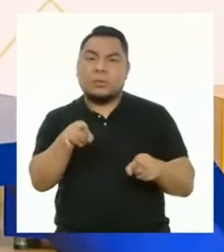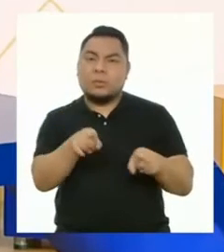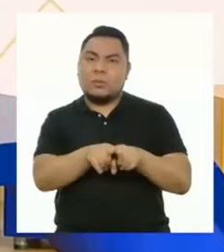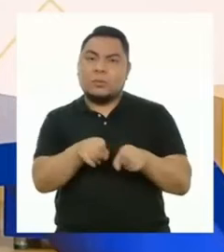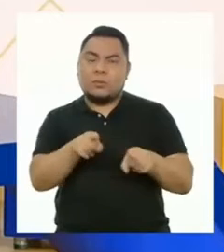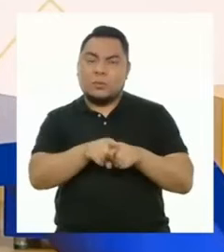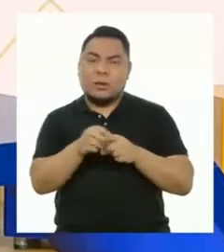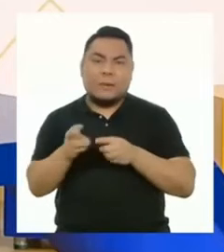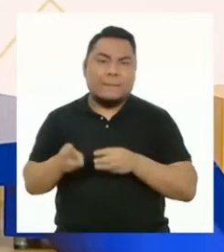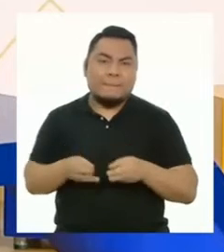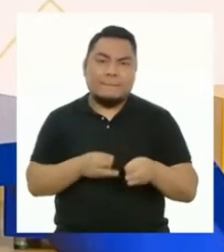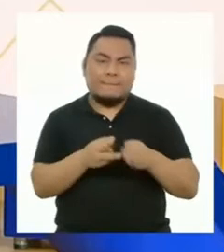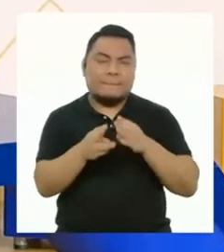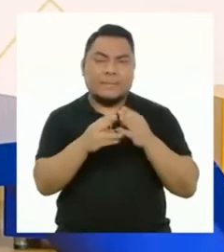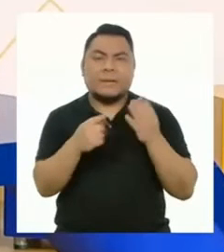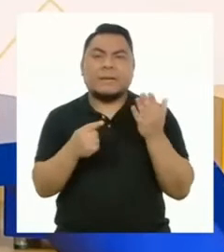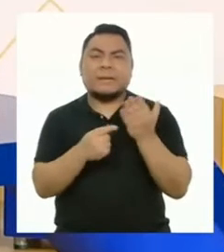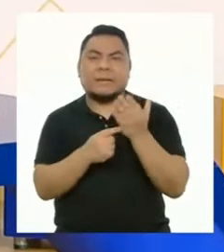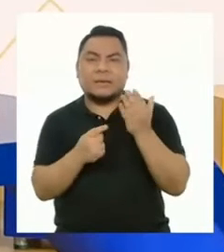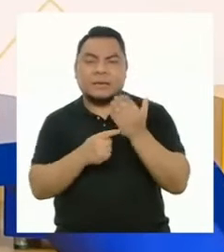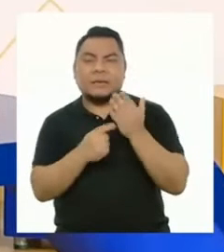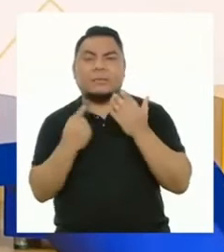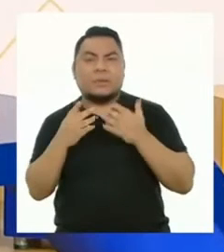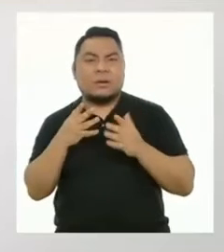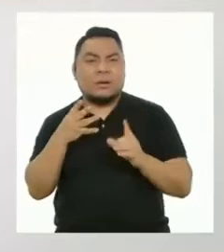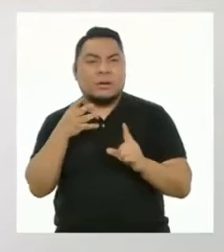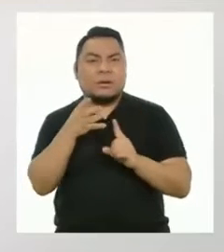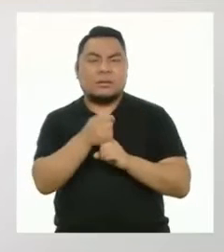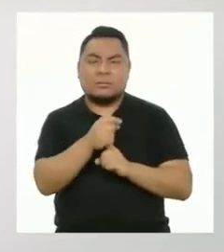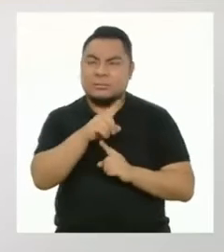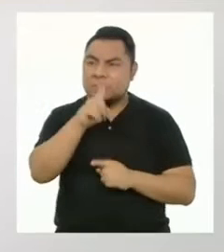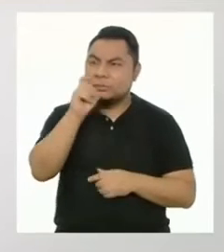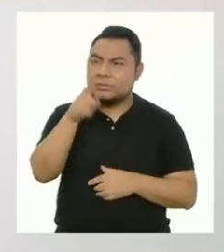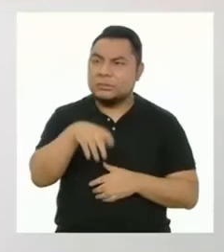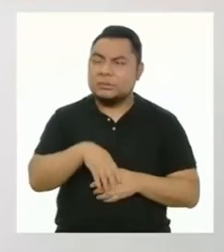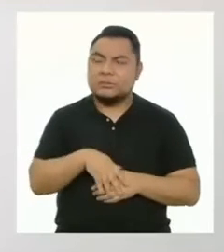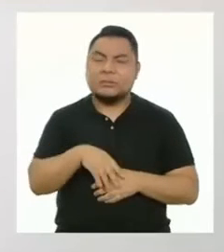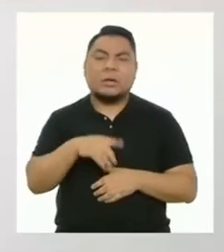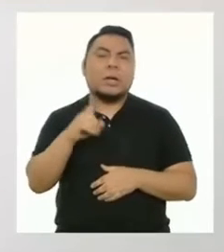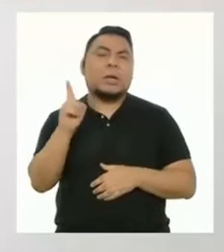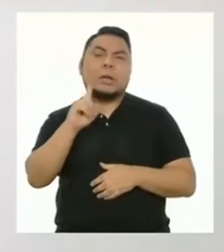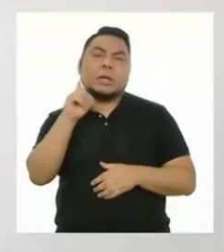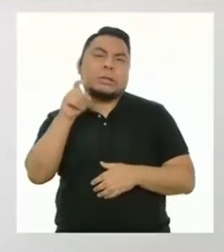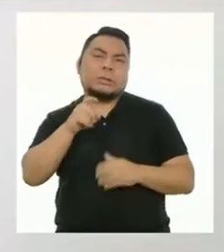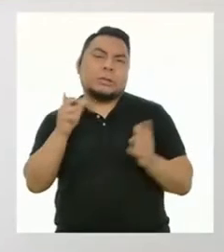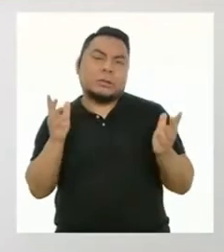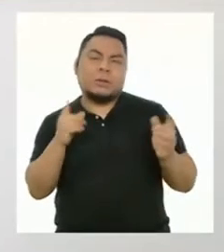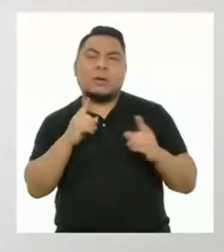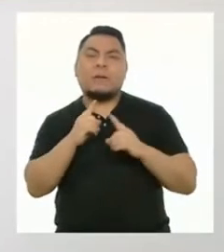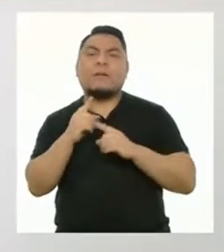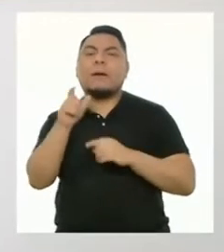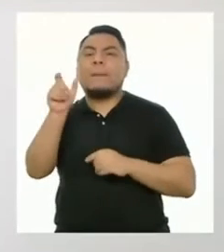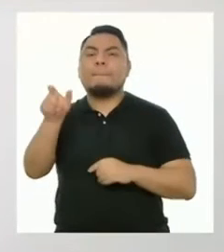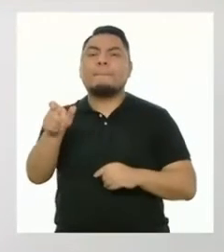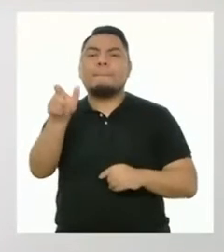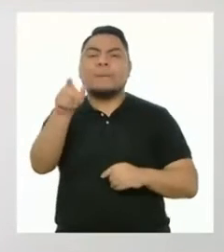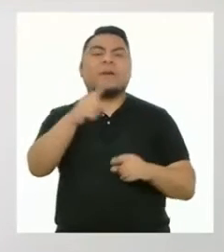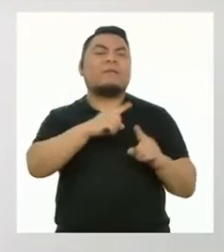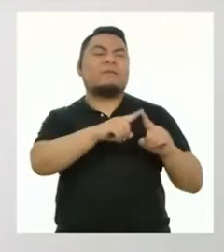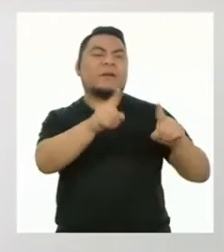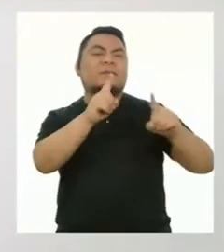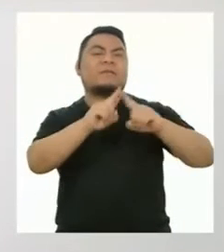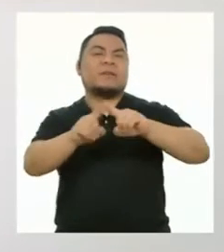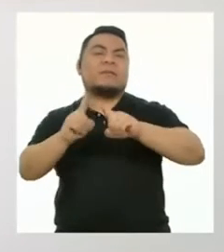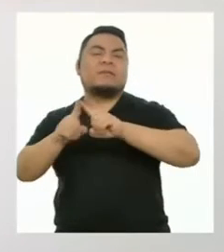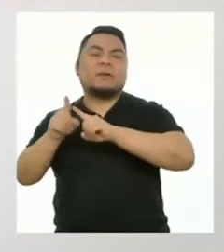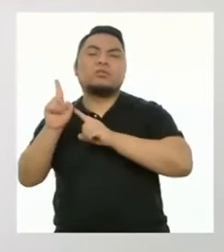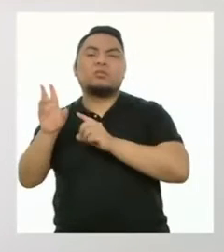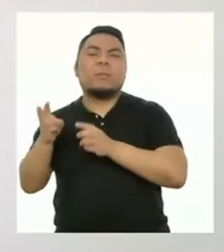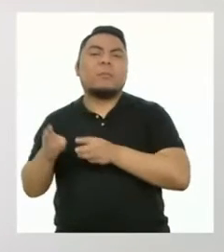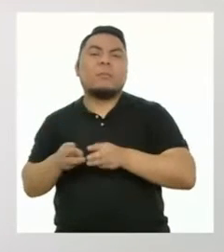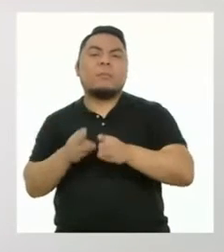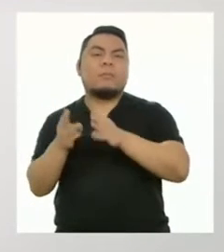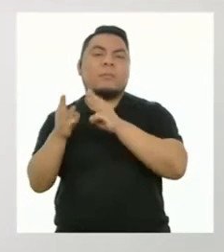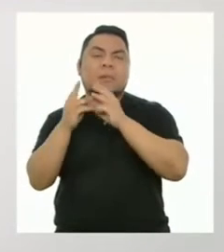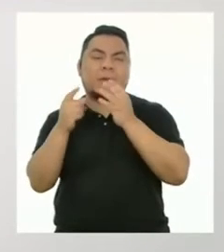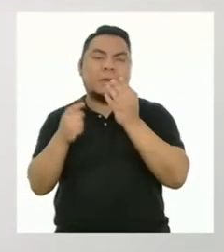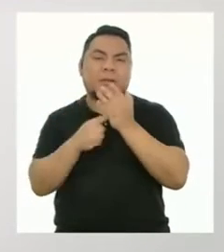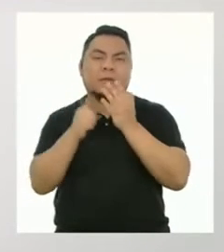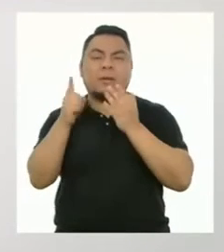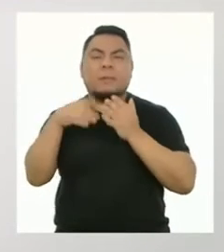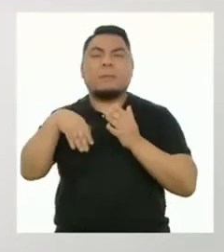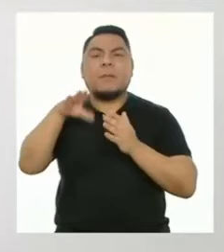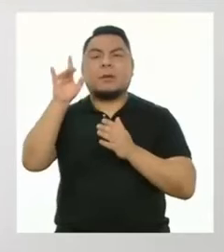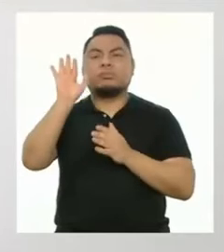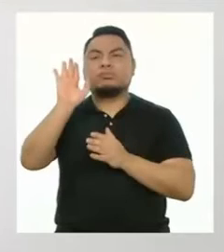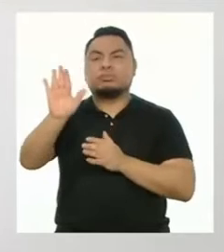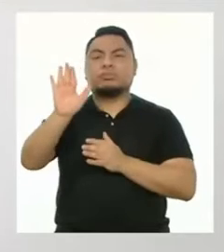las mismas estrategias y técnicas para alcanzarlo? No necesariamente. Cada persona adopta las estrategias y técnicas